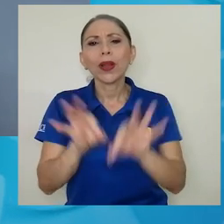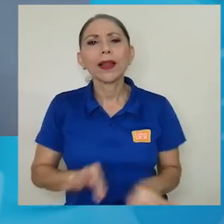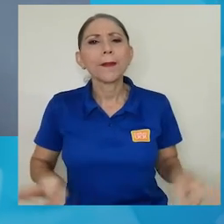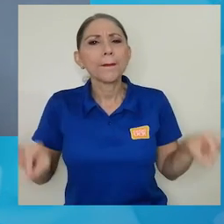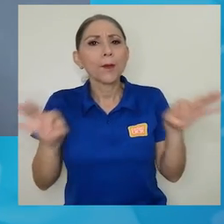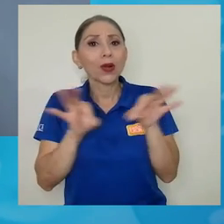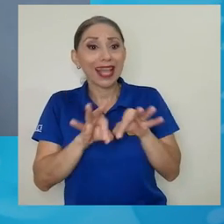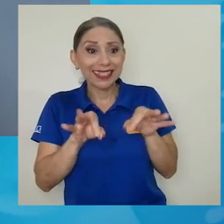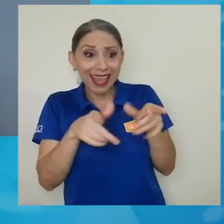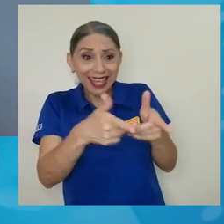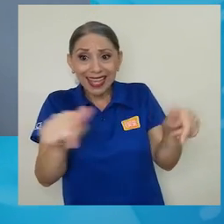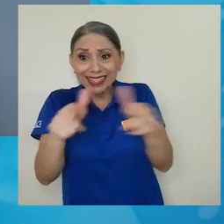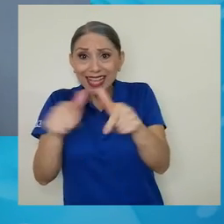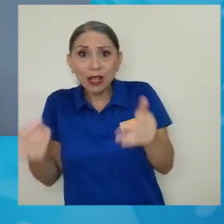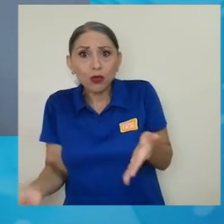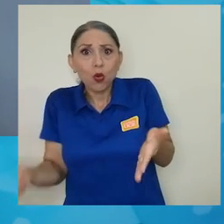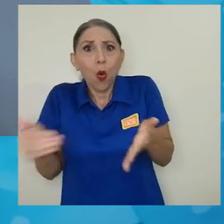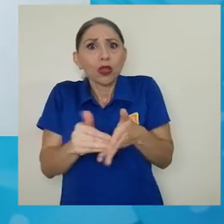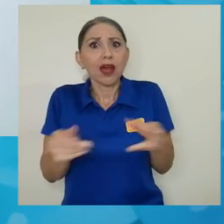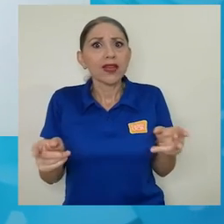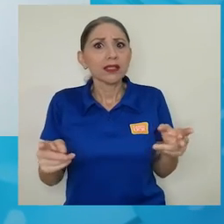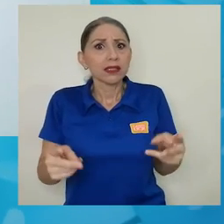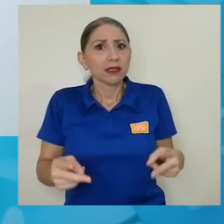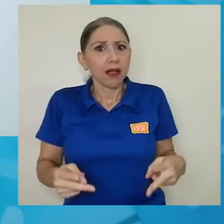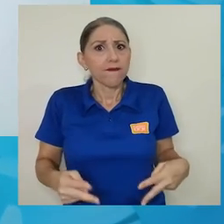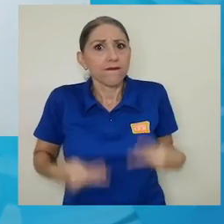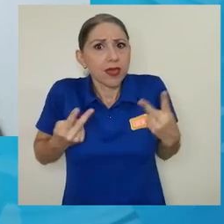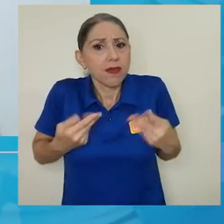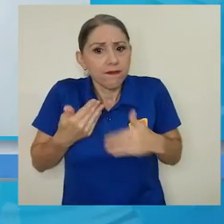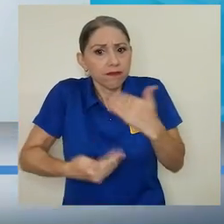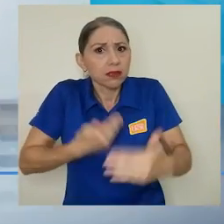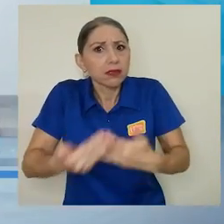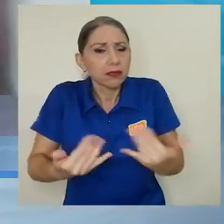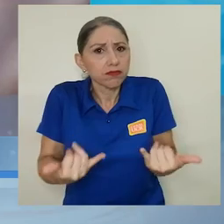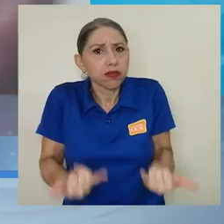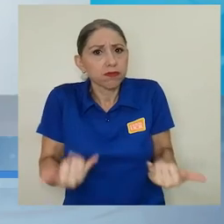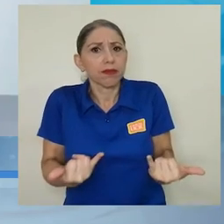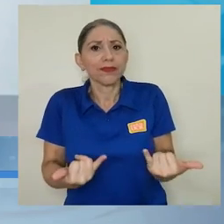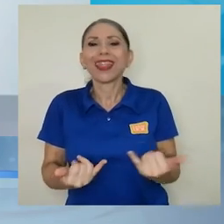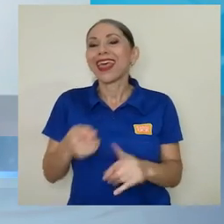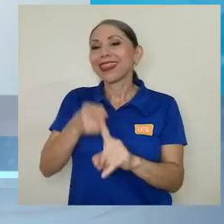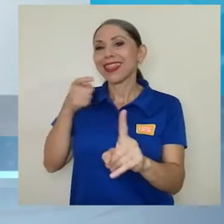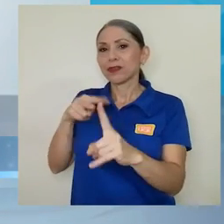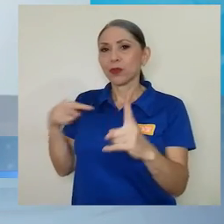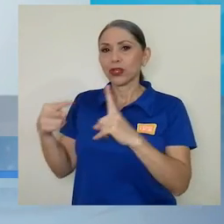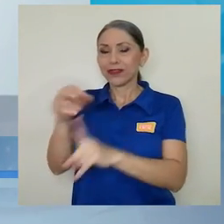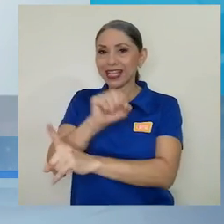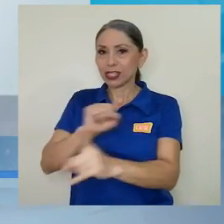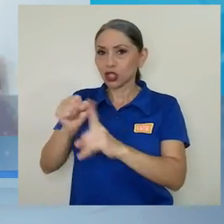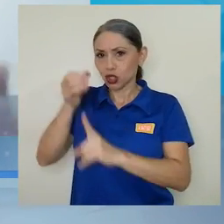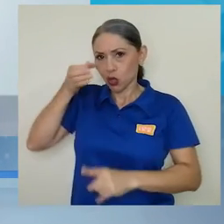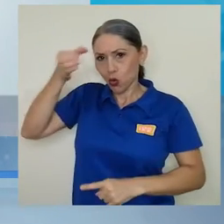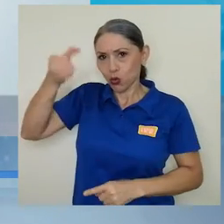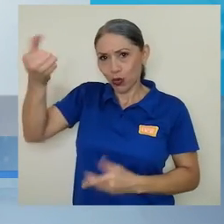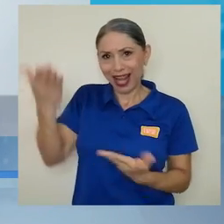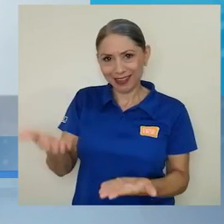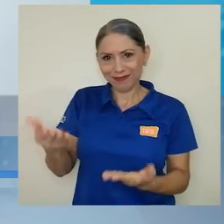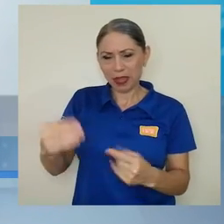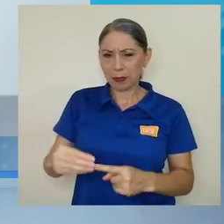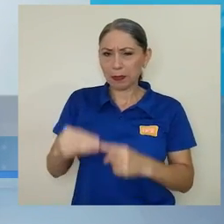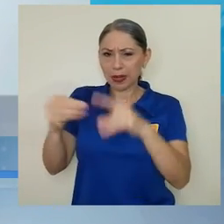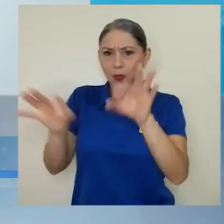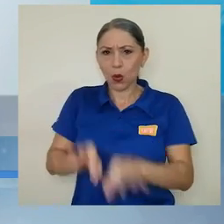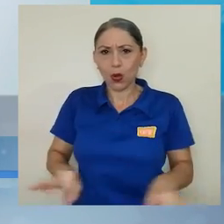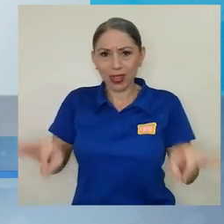revitalizar estas lenguas? Bueno, lo podemos ver desde un punto de vista sociocultural, que tal vez sería el